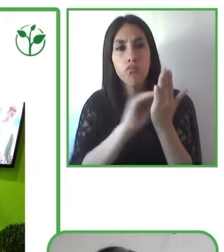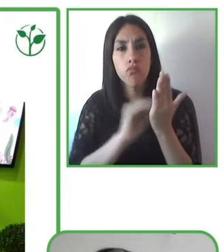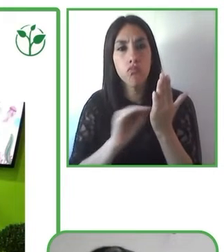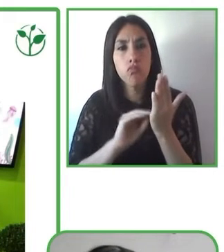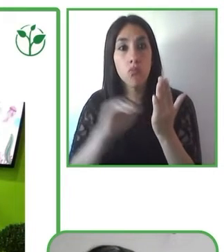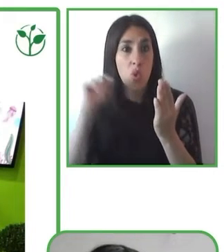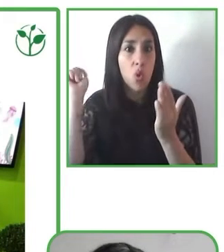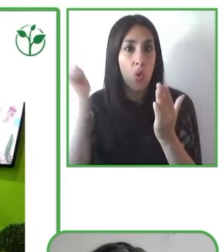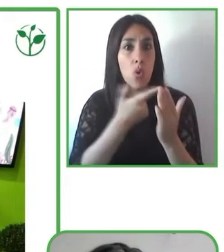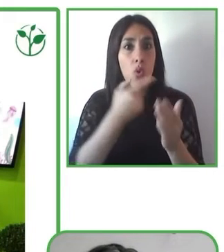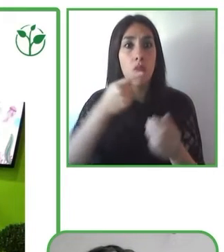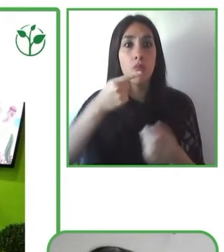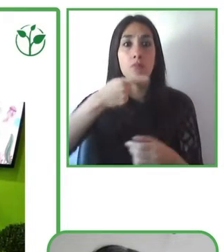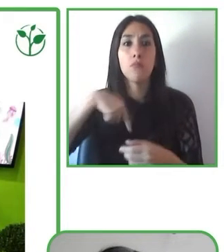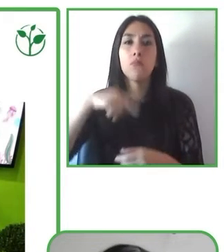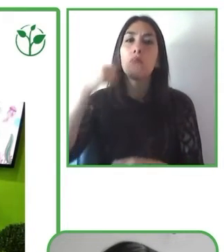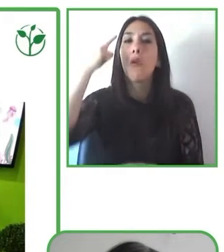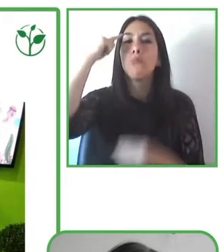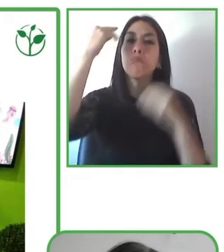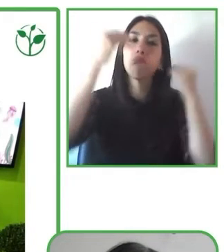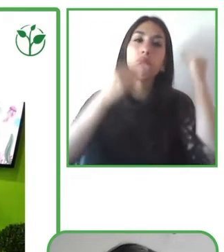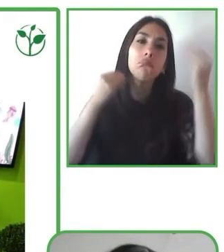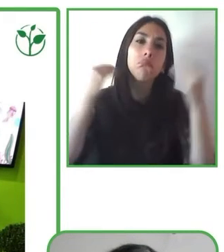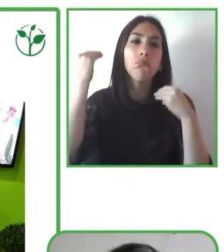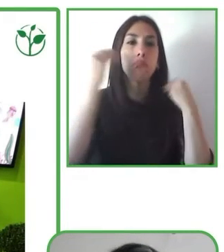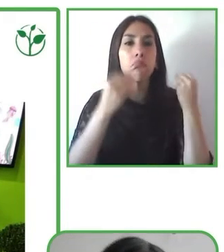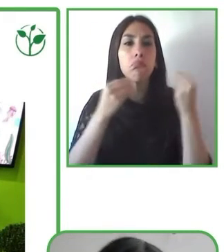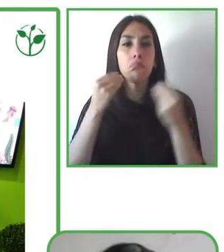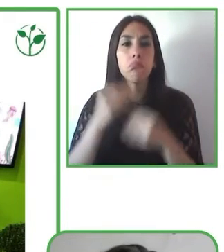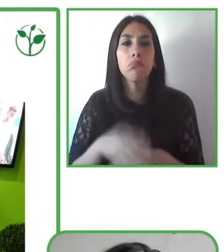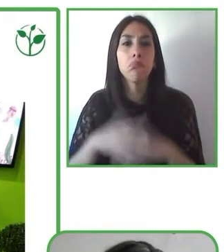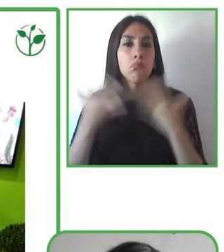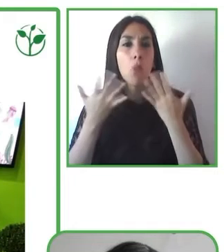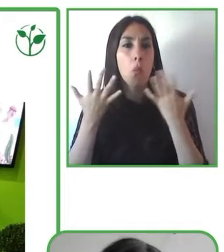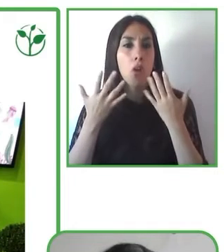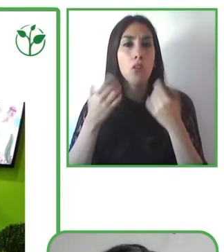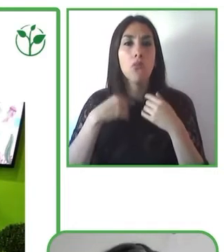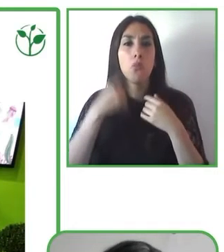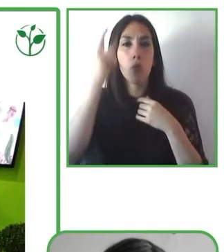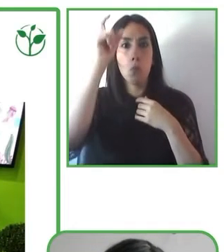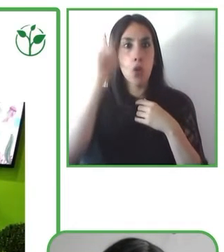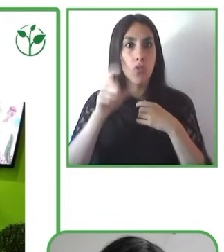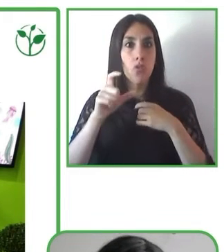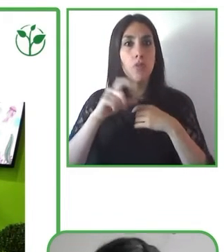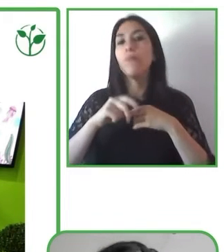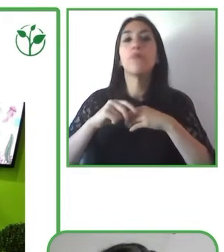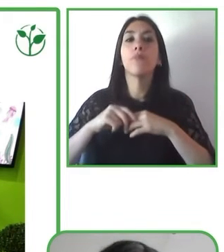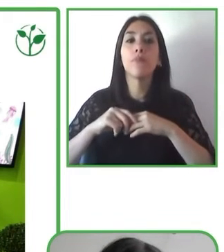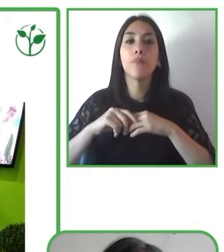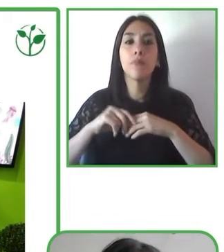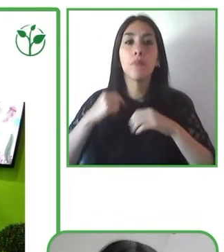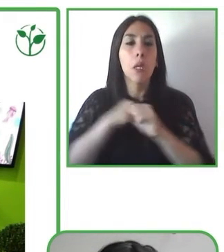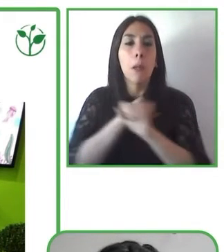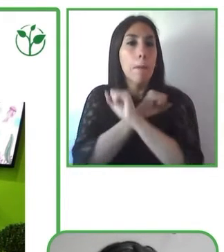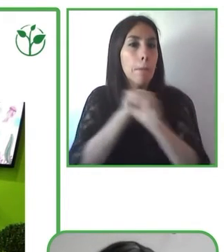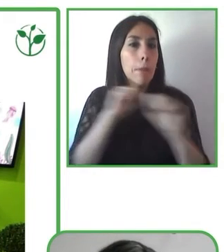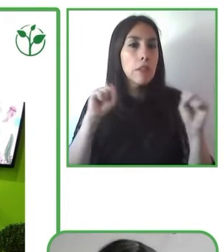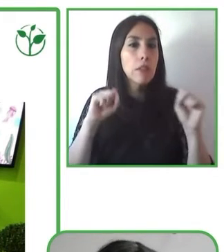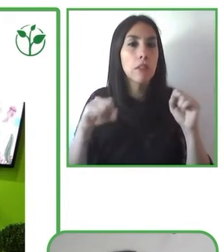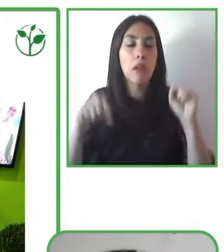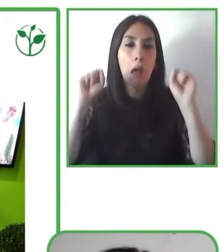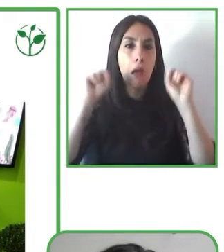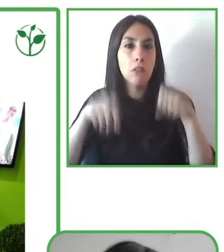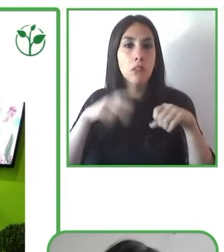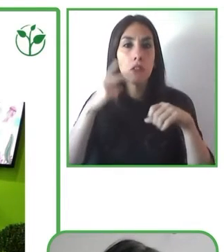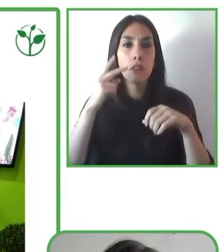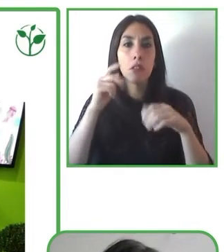cómo una persona no puede tener el derecho a lectura, a la información, es un